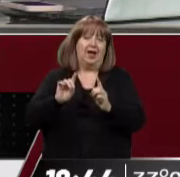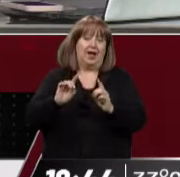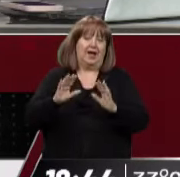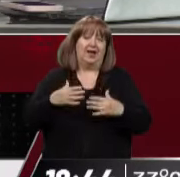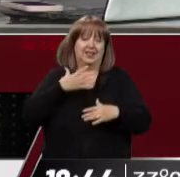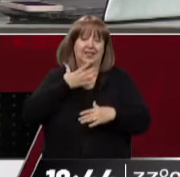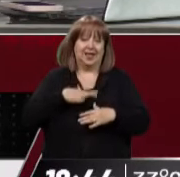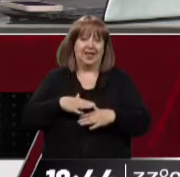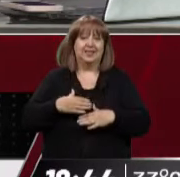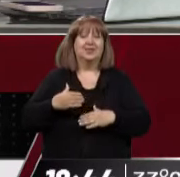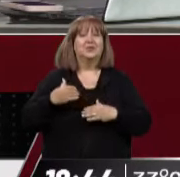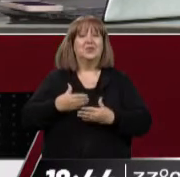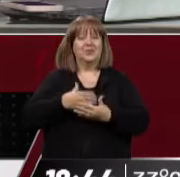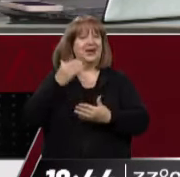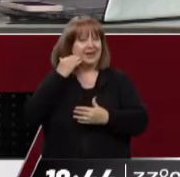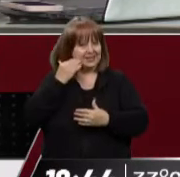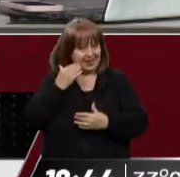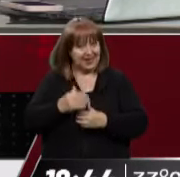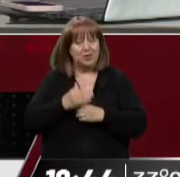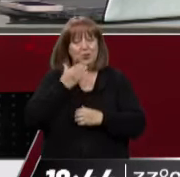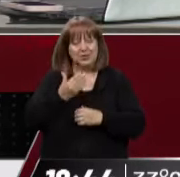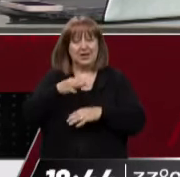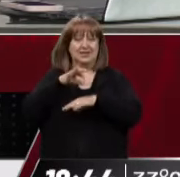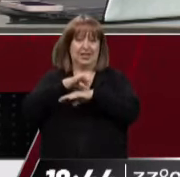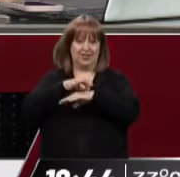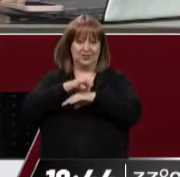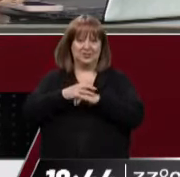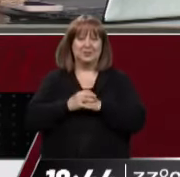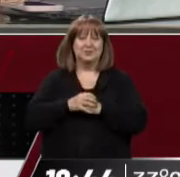Así es. Mucha suerte y que tengan muy buen día. Gracias. Igualmente, doctor. Que esté muy bien. Gracias.